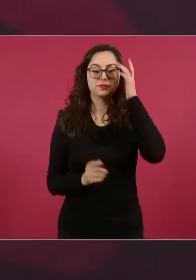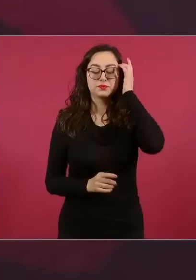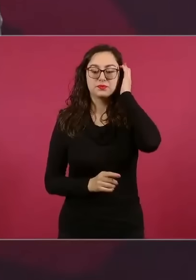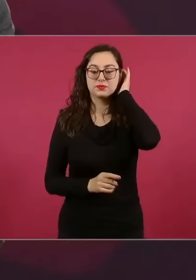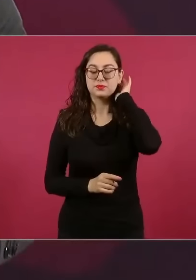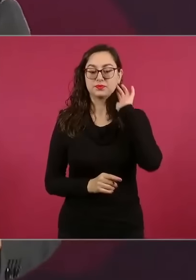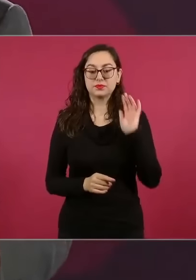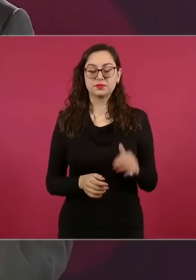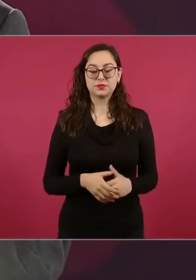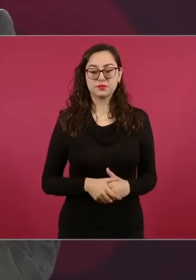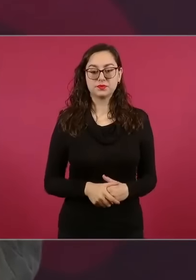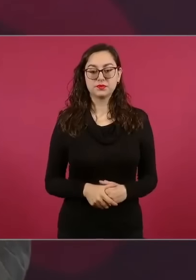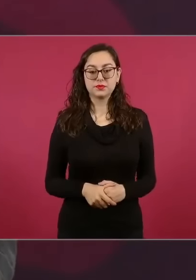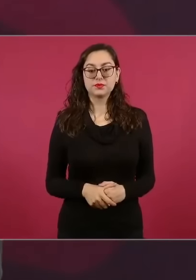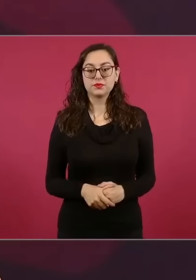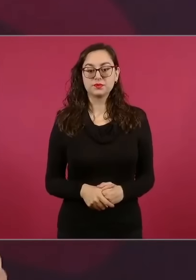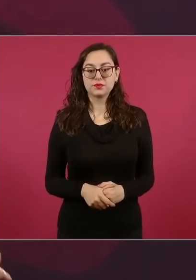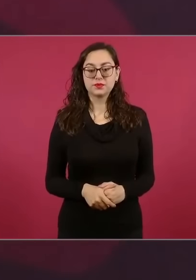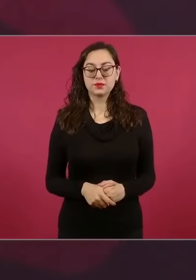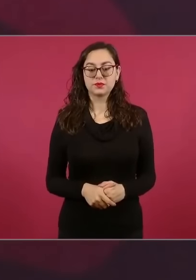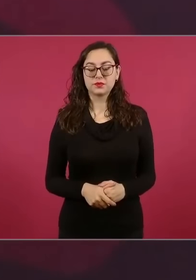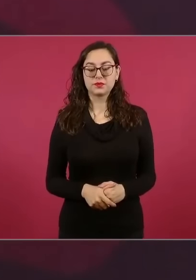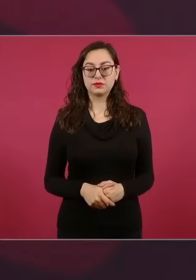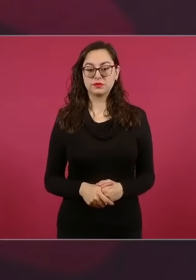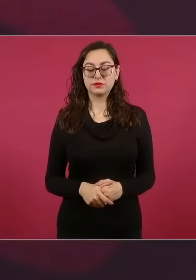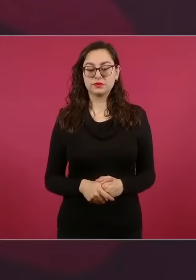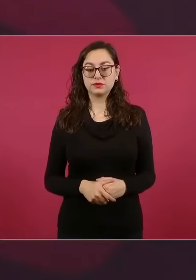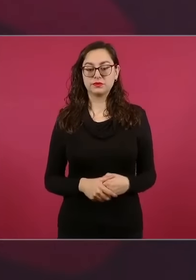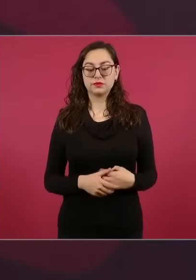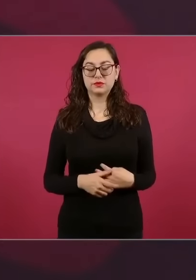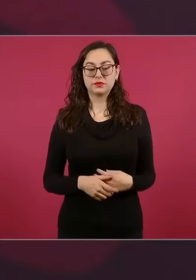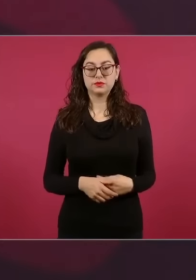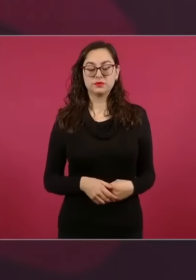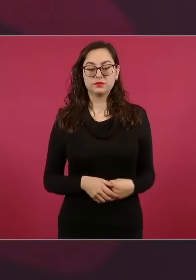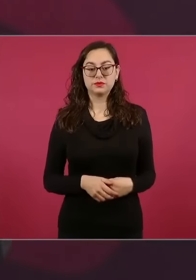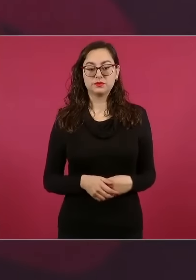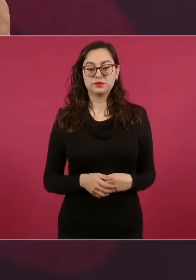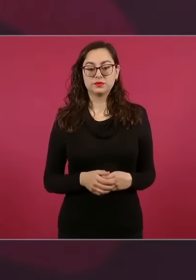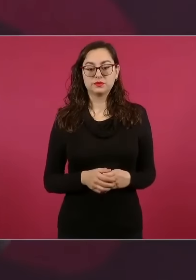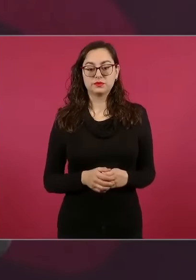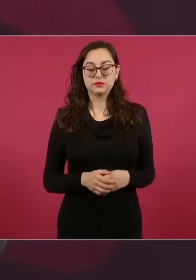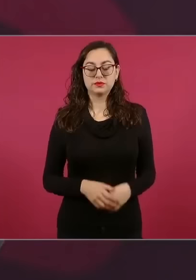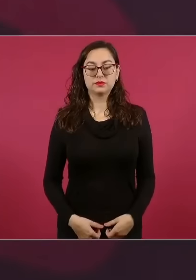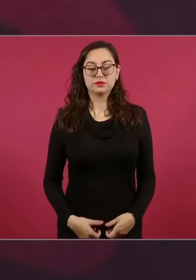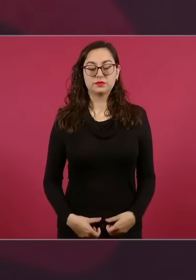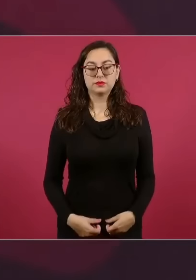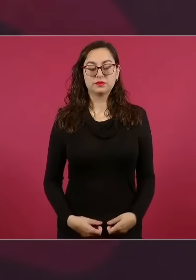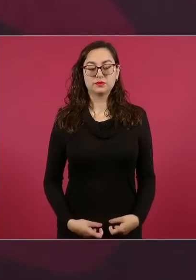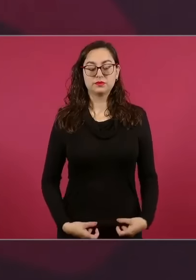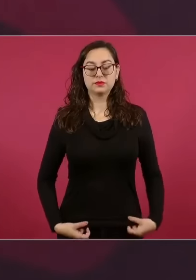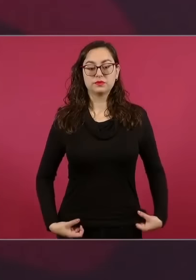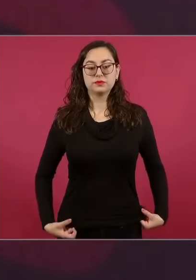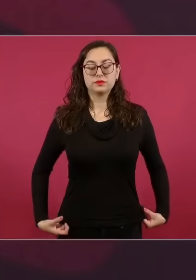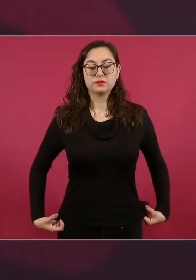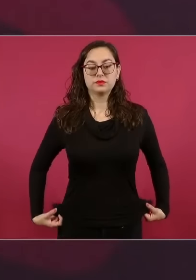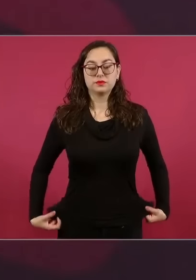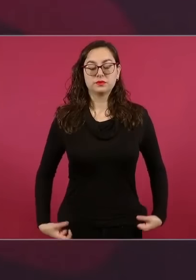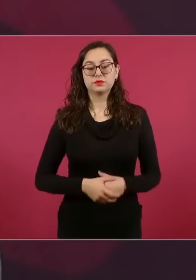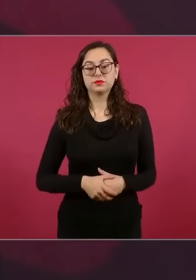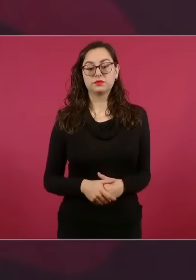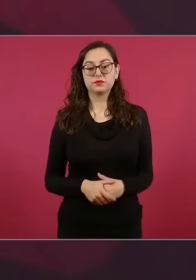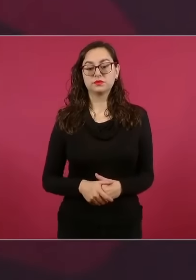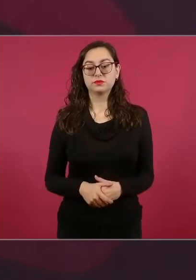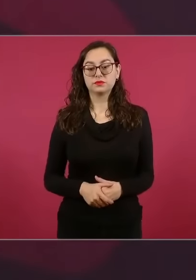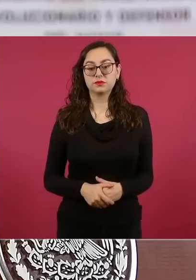los contrastes que se dan en la relación entre